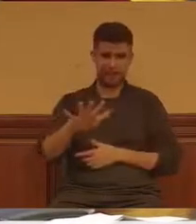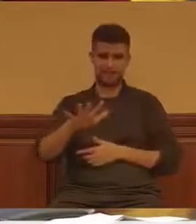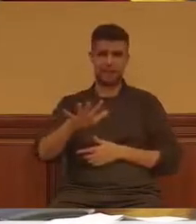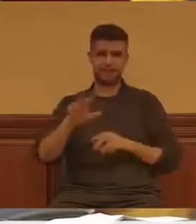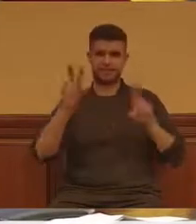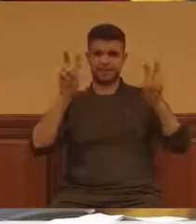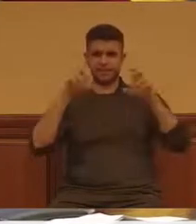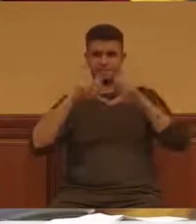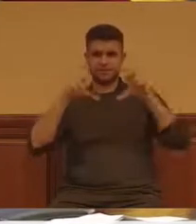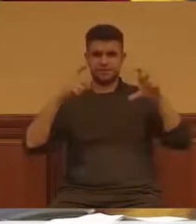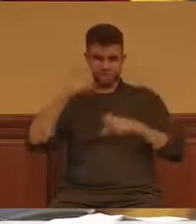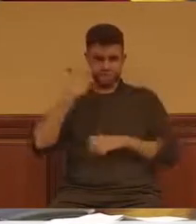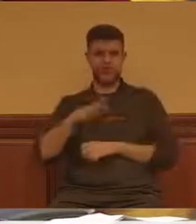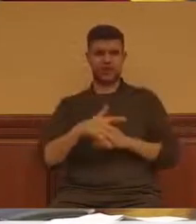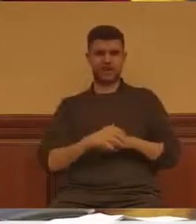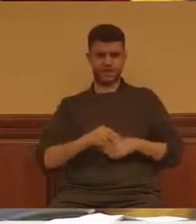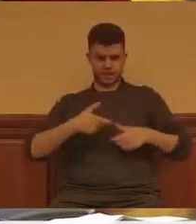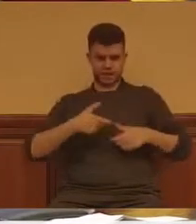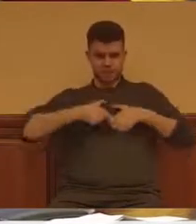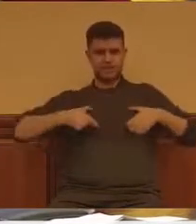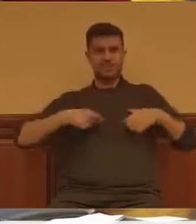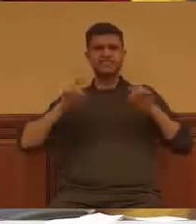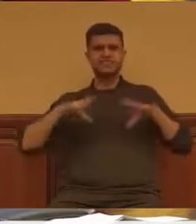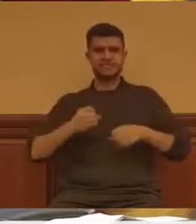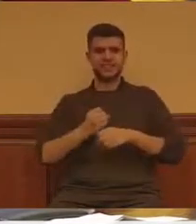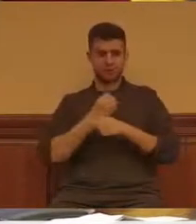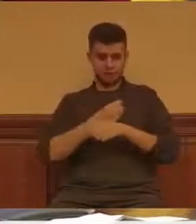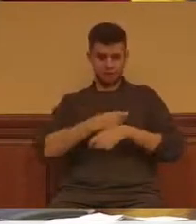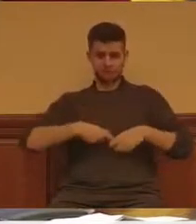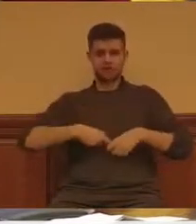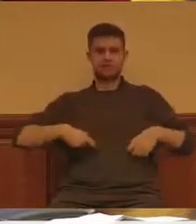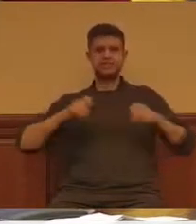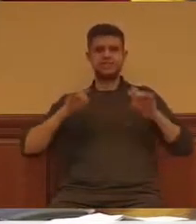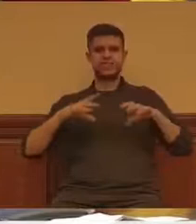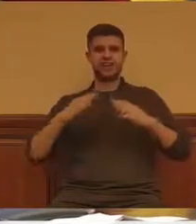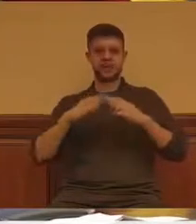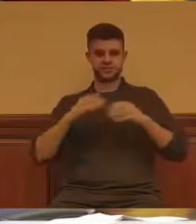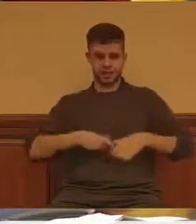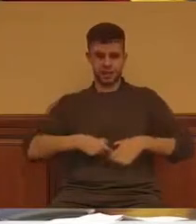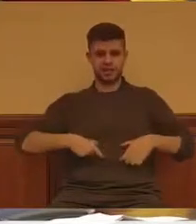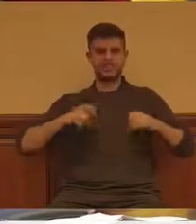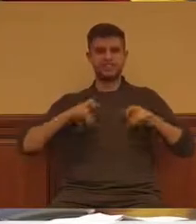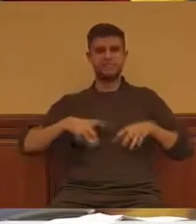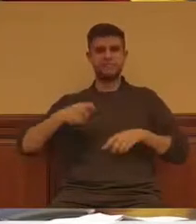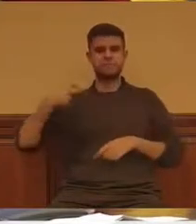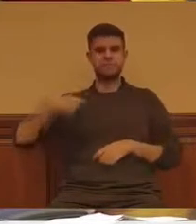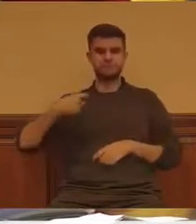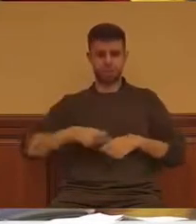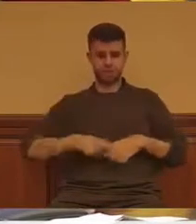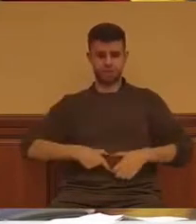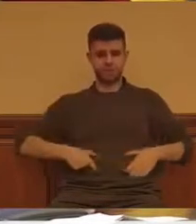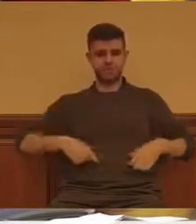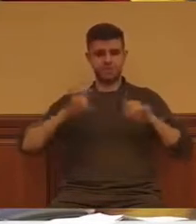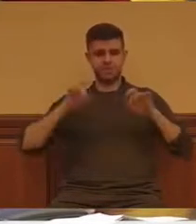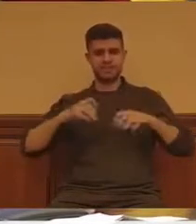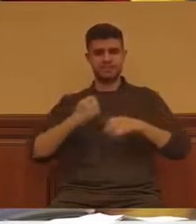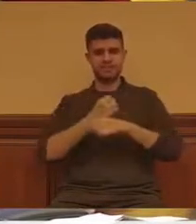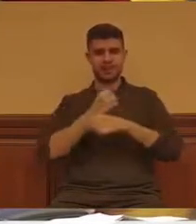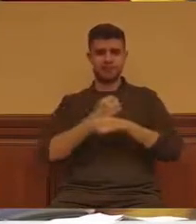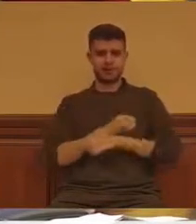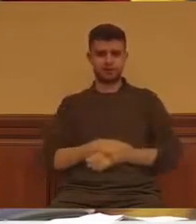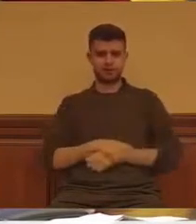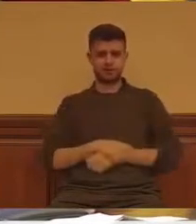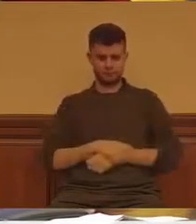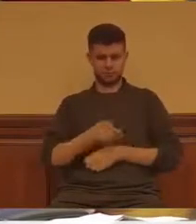ponía «sin curro, sin casa, sin pensión, sin trabajo». No debe hacernos reflexionar que diez años menos después